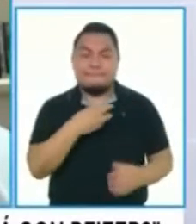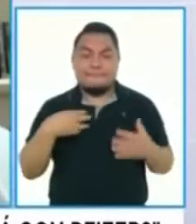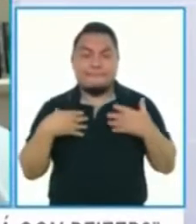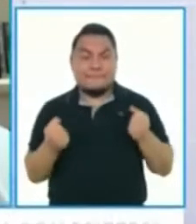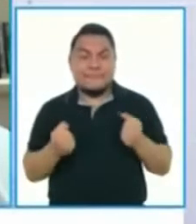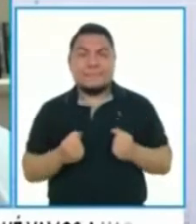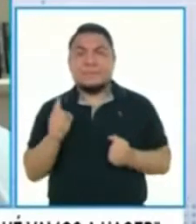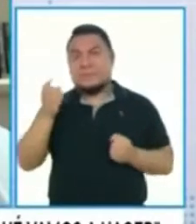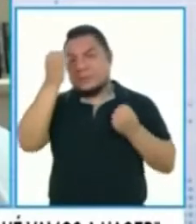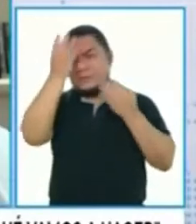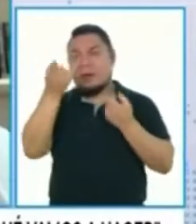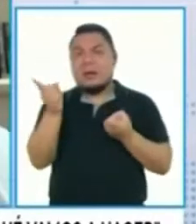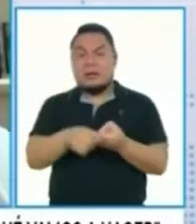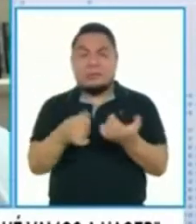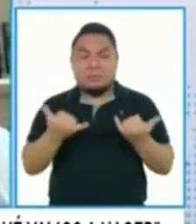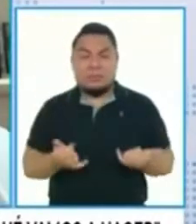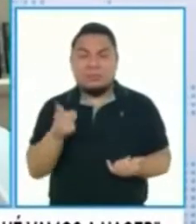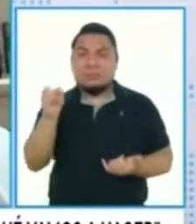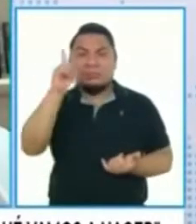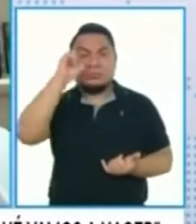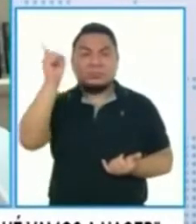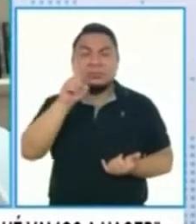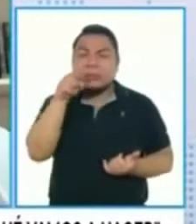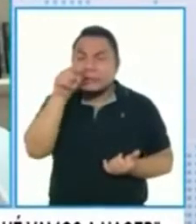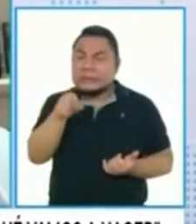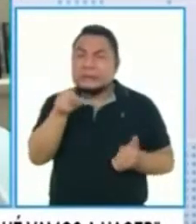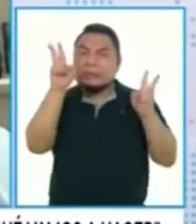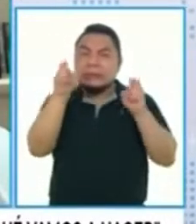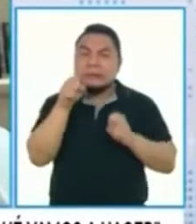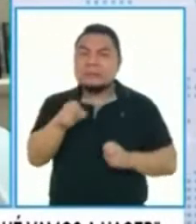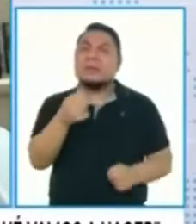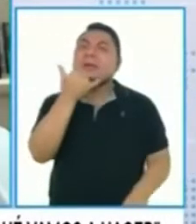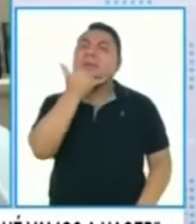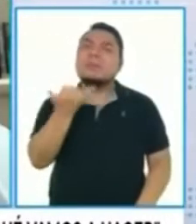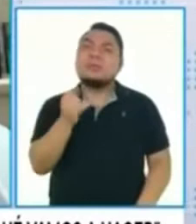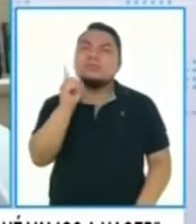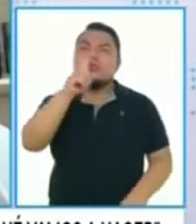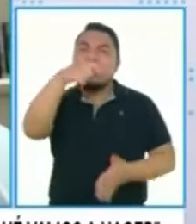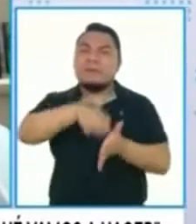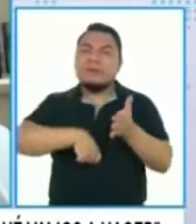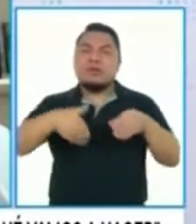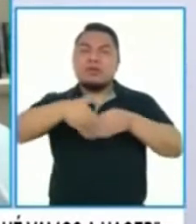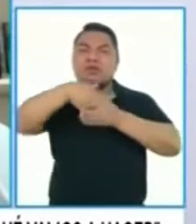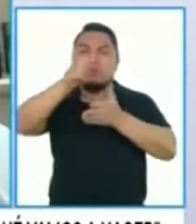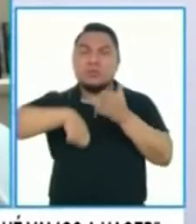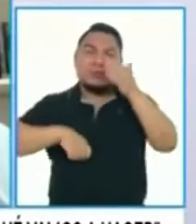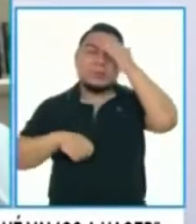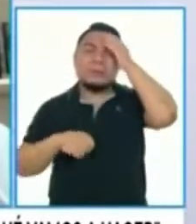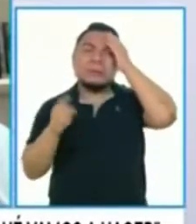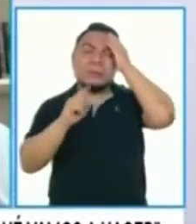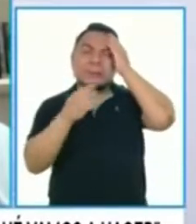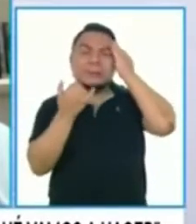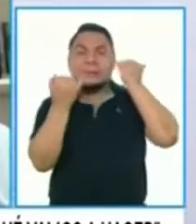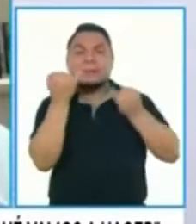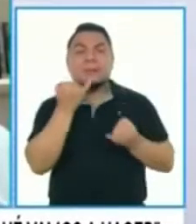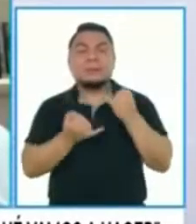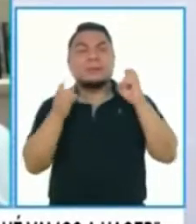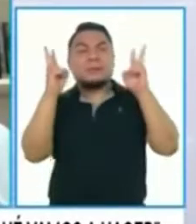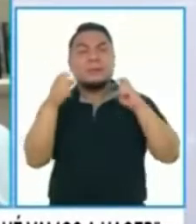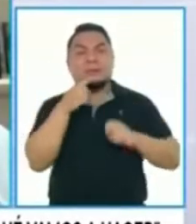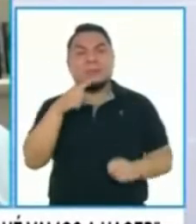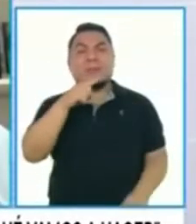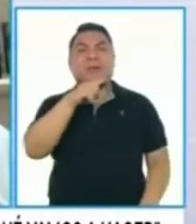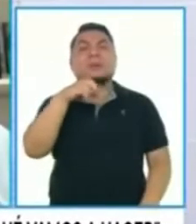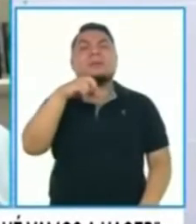no ha informado hasta el momento y no se sabe ese punto exacto. ¿Qué pasó? ¿Por qué no se ha firmado el contrato y no se terminó el tema de